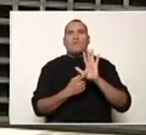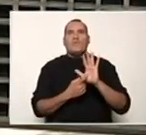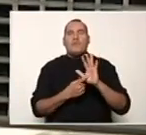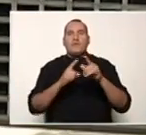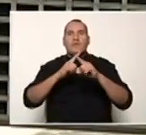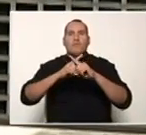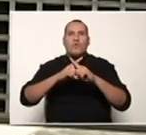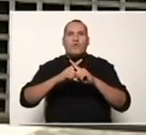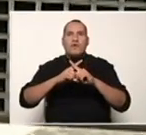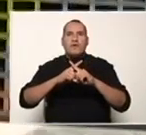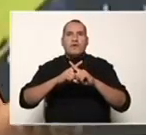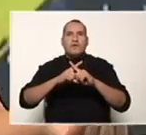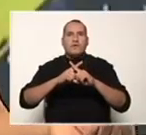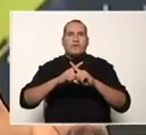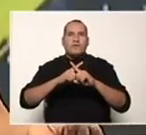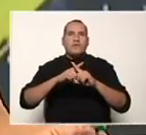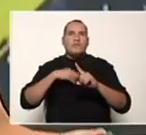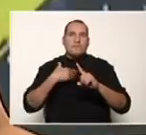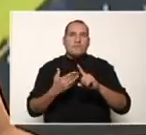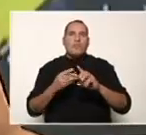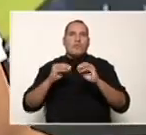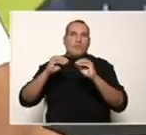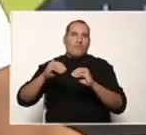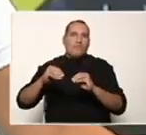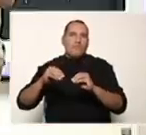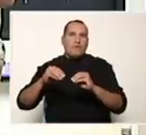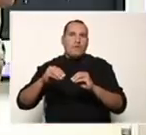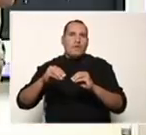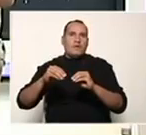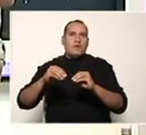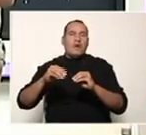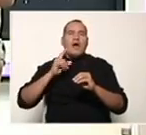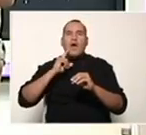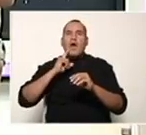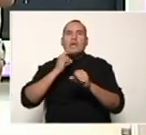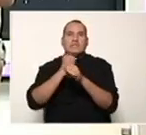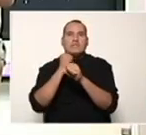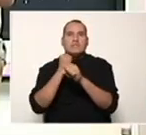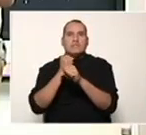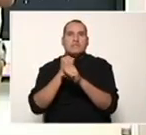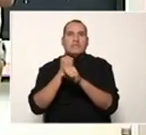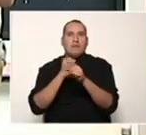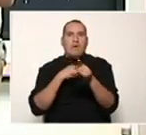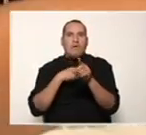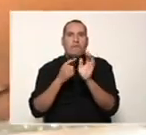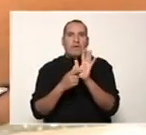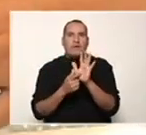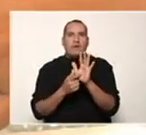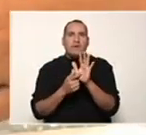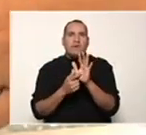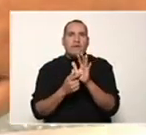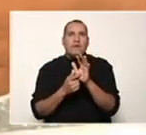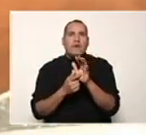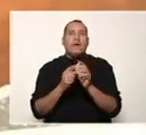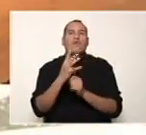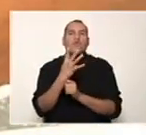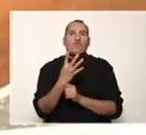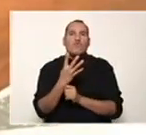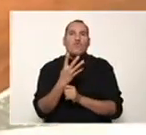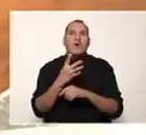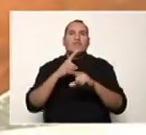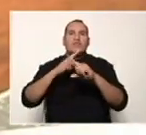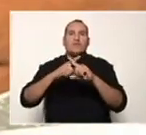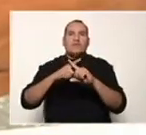la caja aritmética, por lo tanto, podemos utilizarla para representar estas operaciones. En este caso, aquí, a la izquierda, tenemos 4X